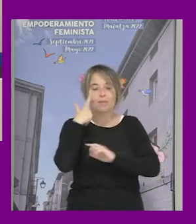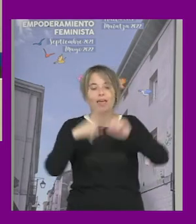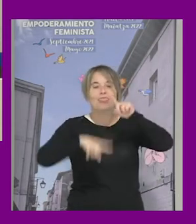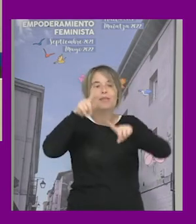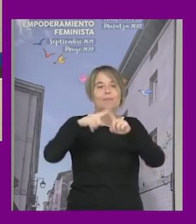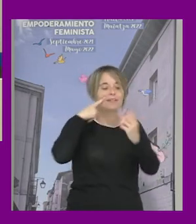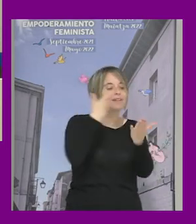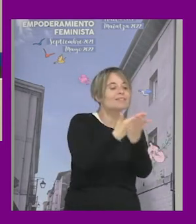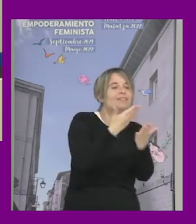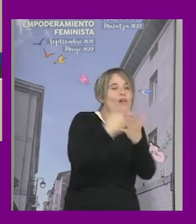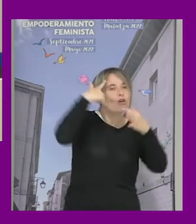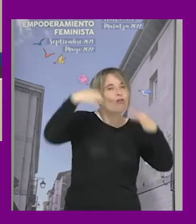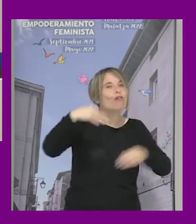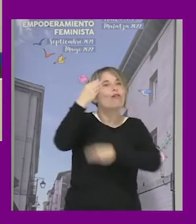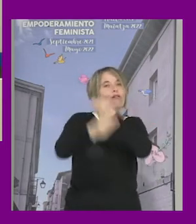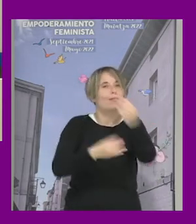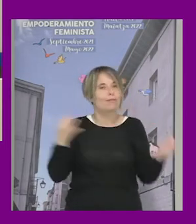evidencia que tiene sentido hacer